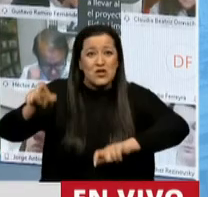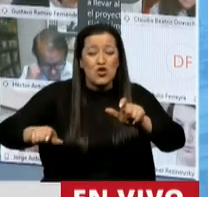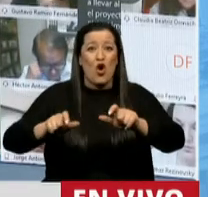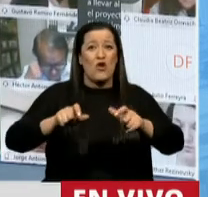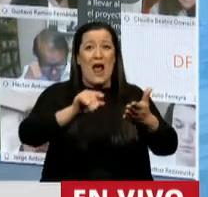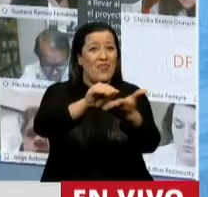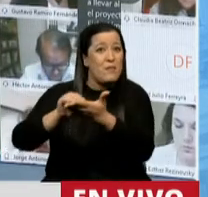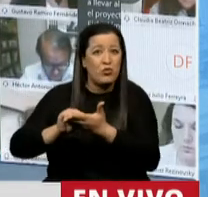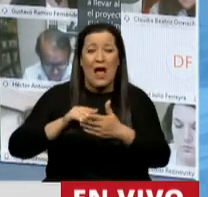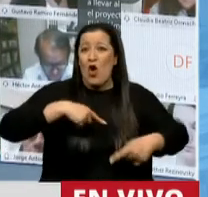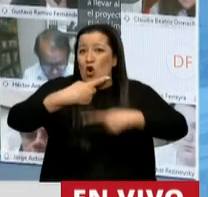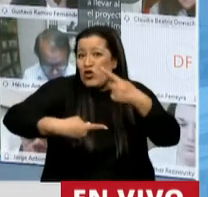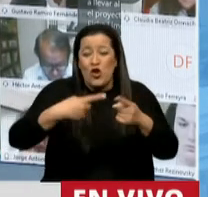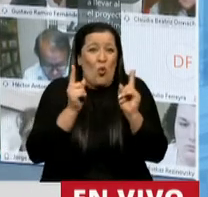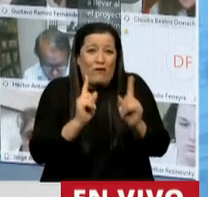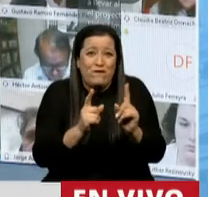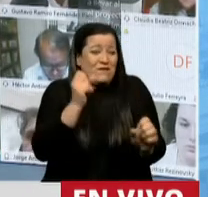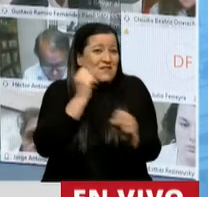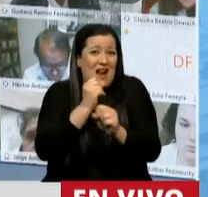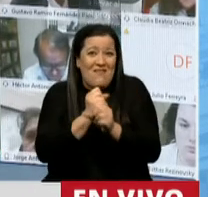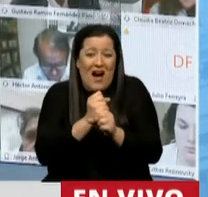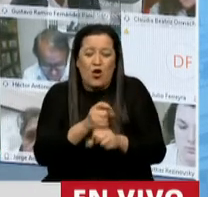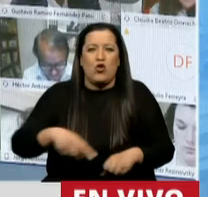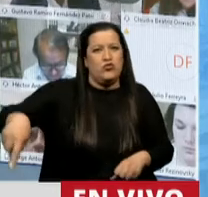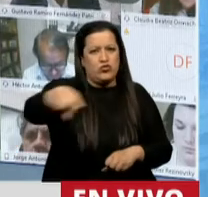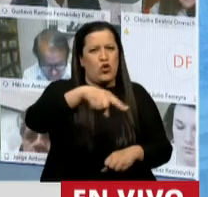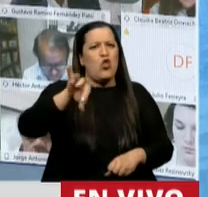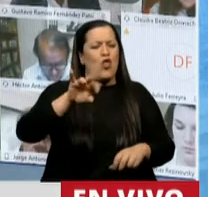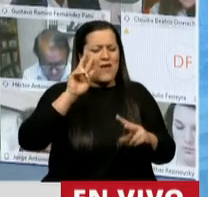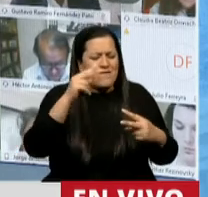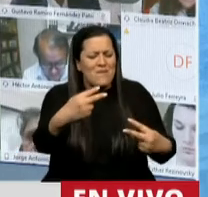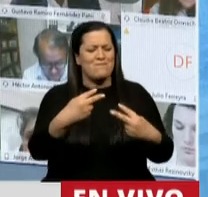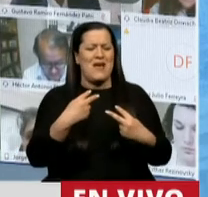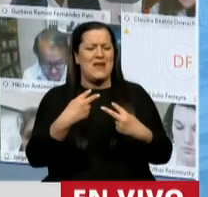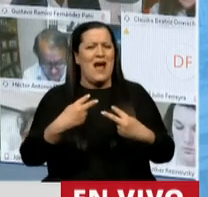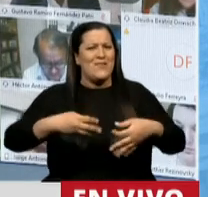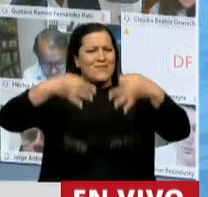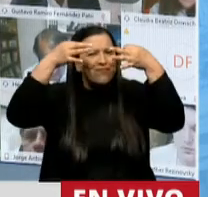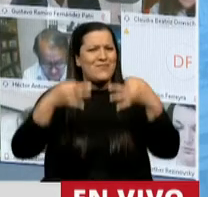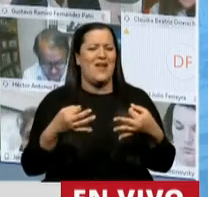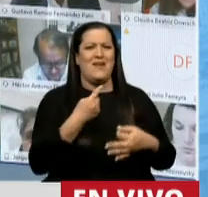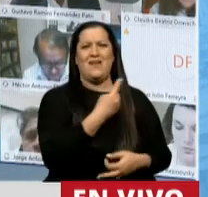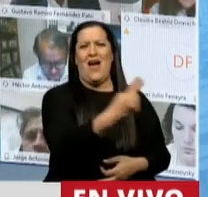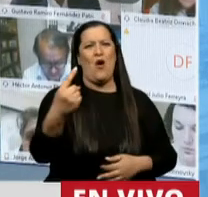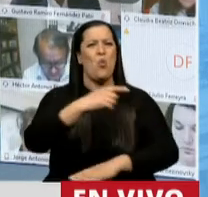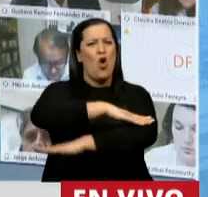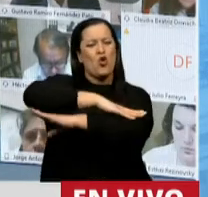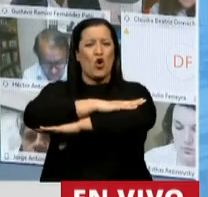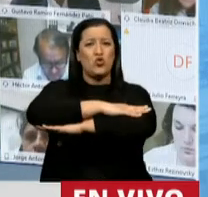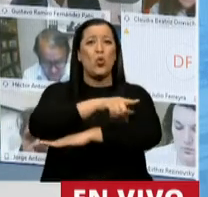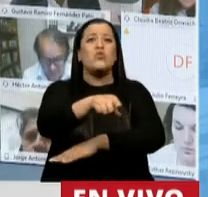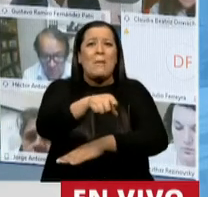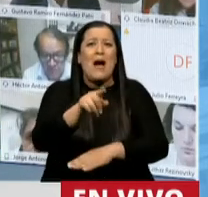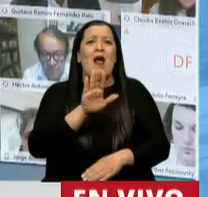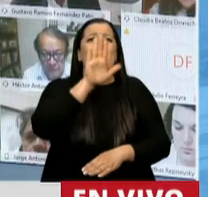estos cargos tiene que ser la de una interpelación profunda que nos lleve a ser